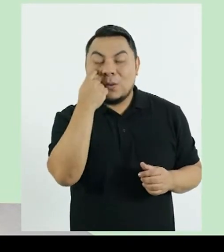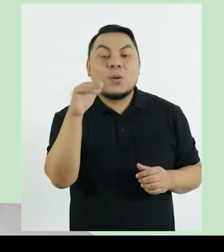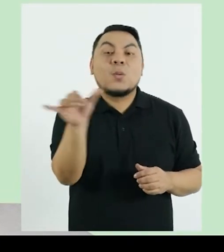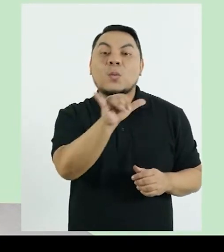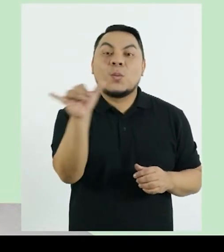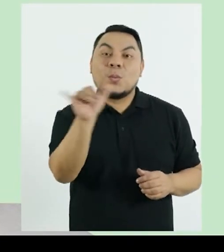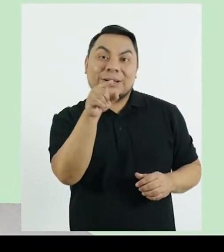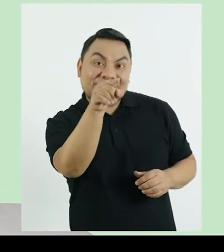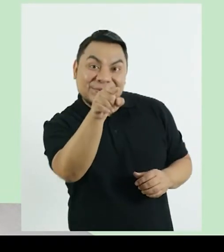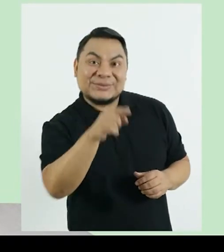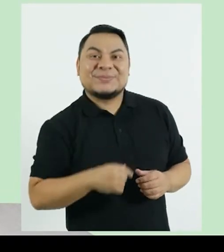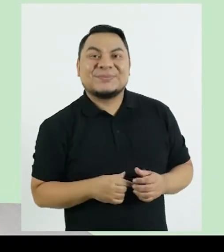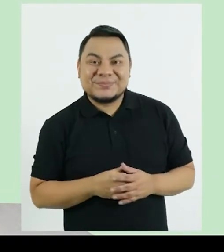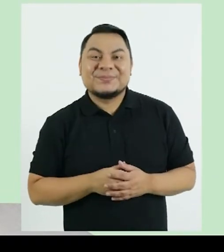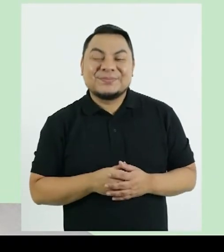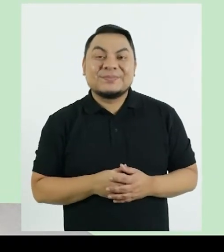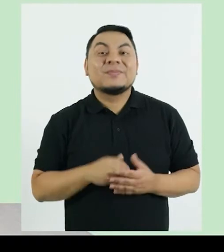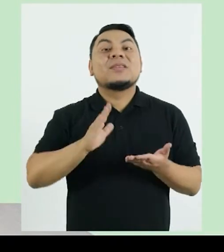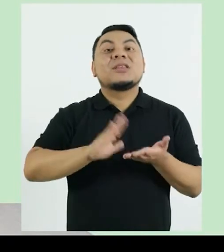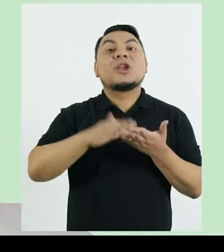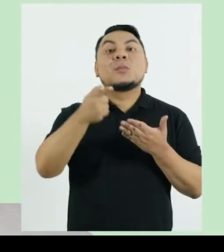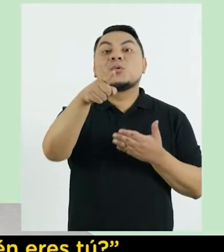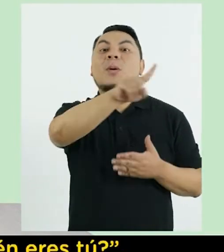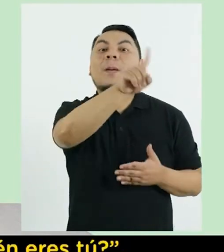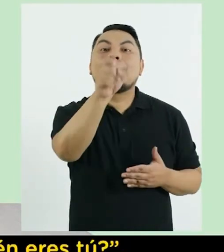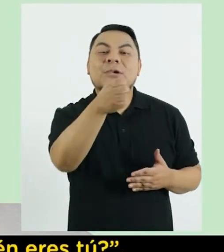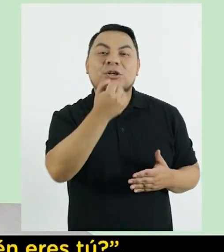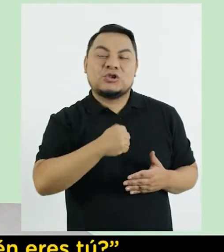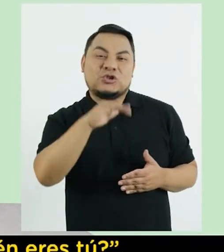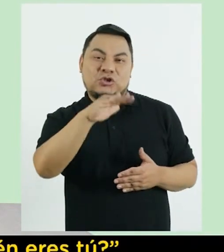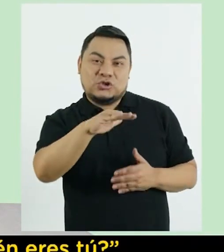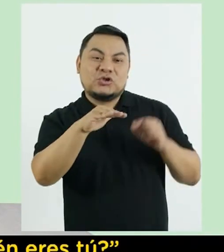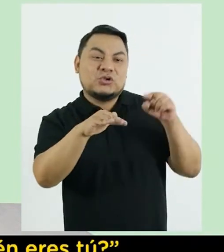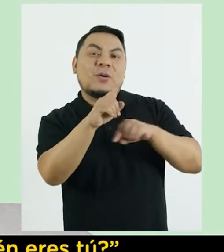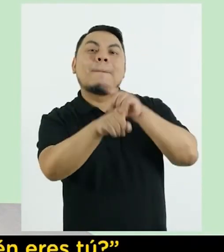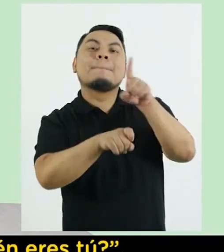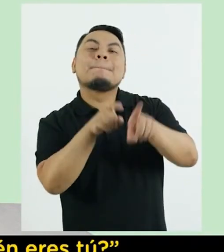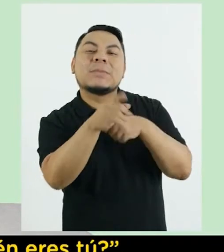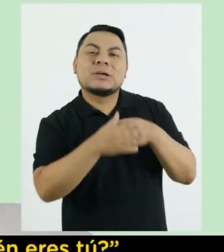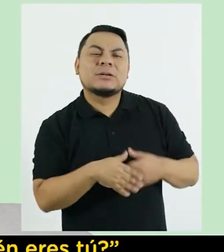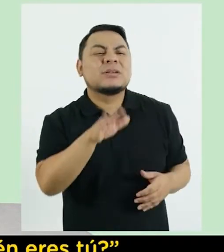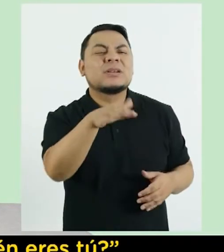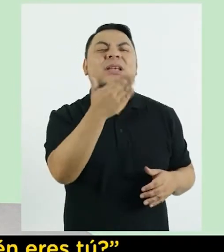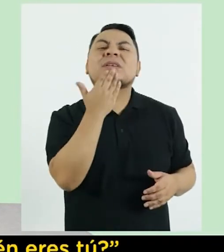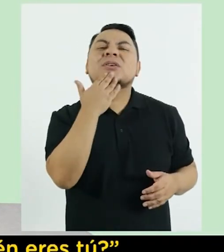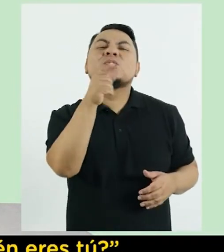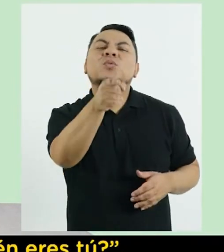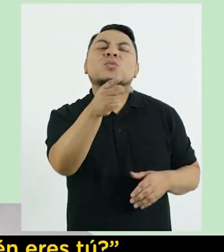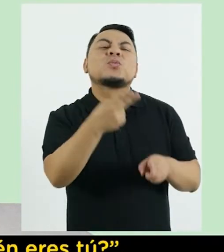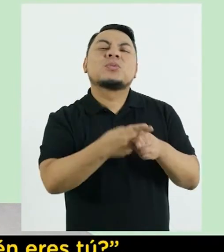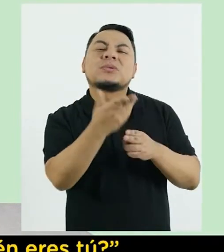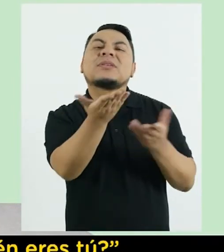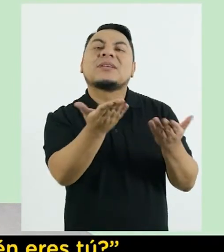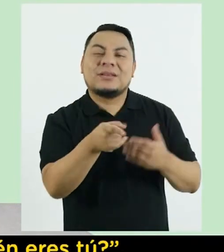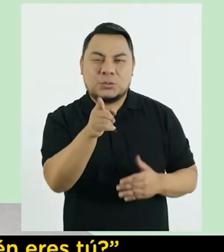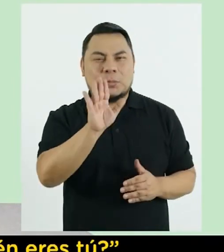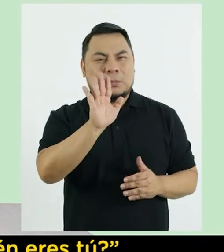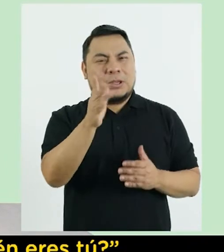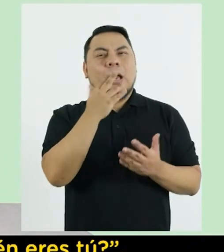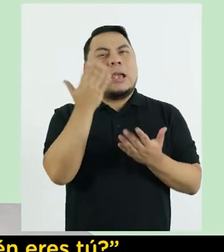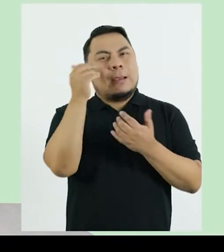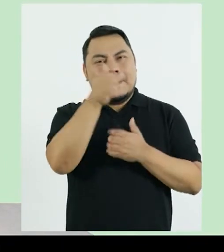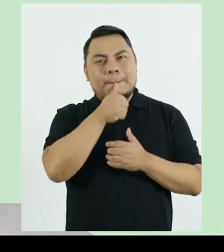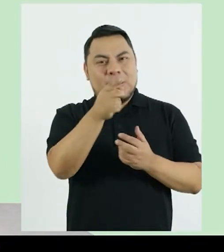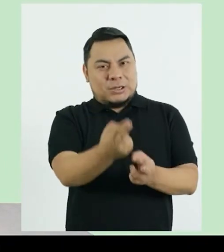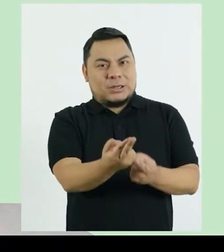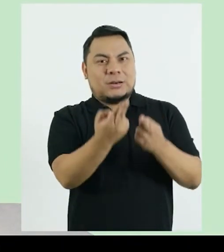tiene ojos igual que tú Luego pregúntenle a la niña o al niño ¿Quién eres tú?